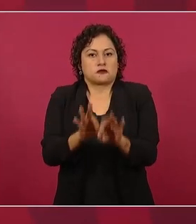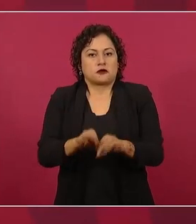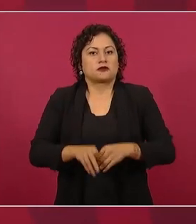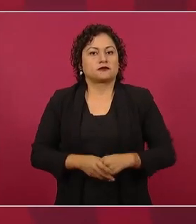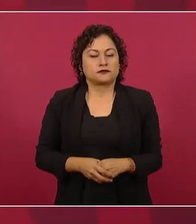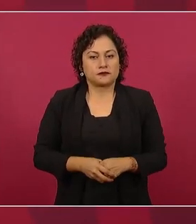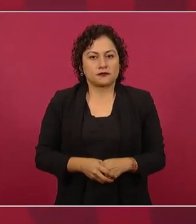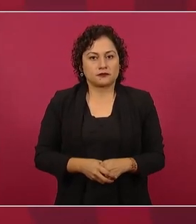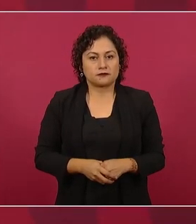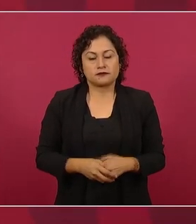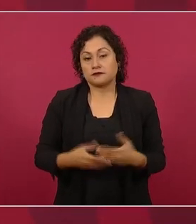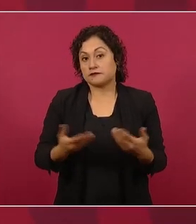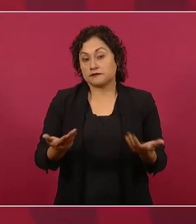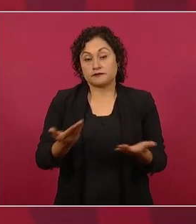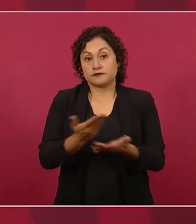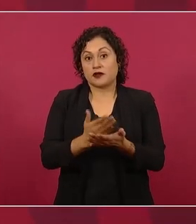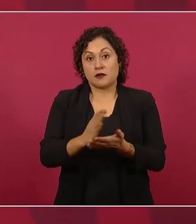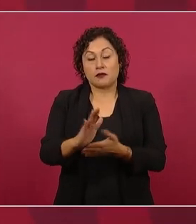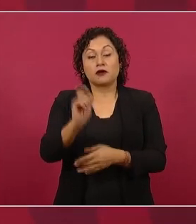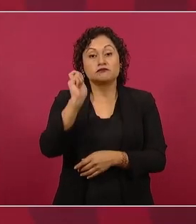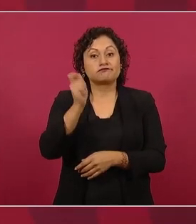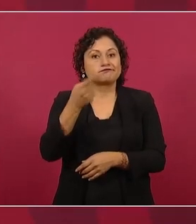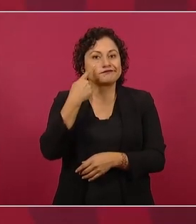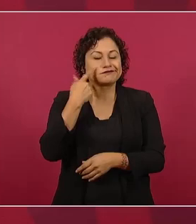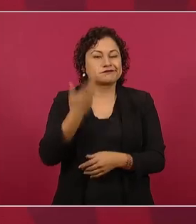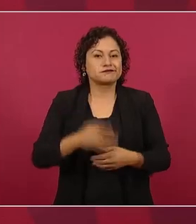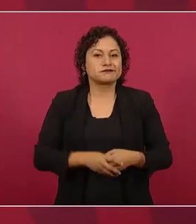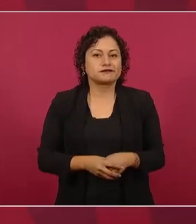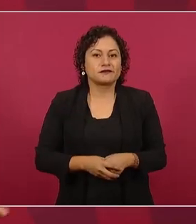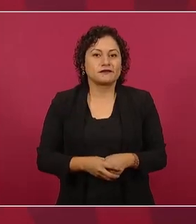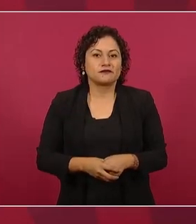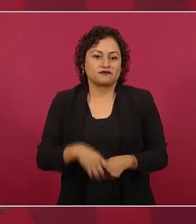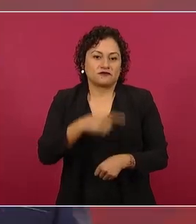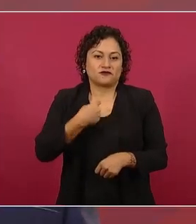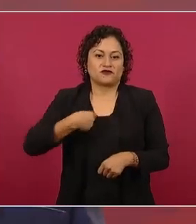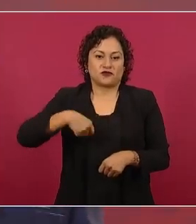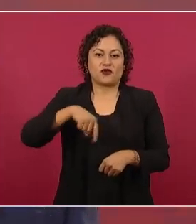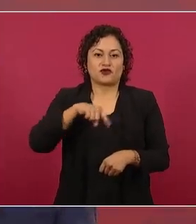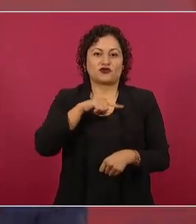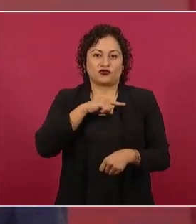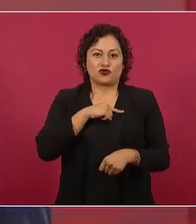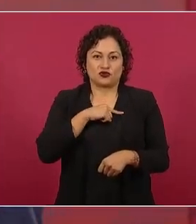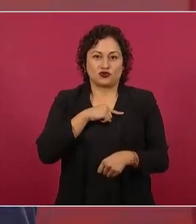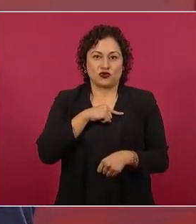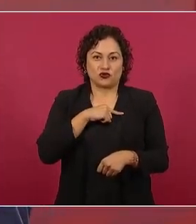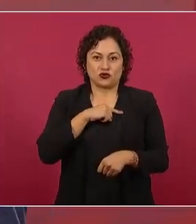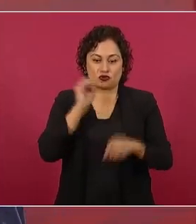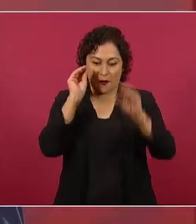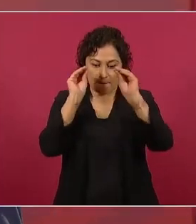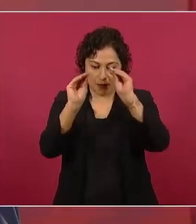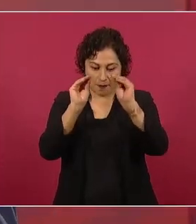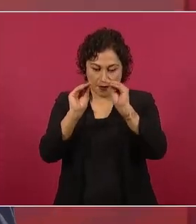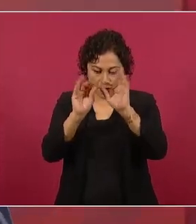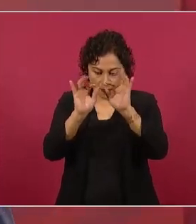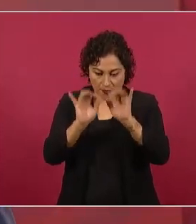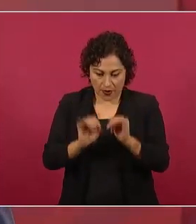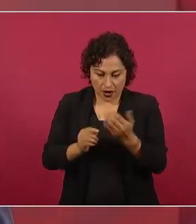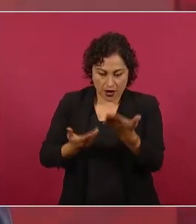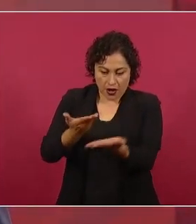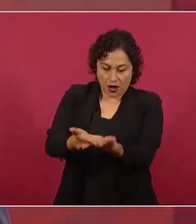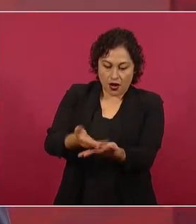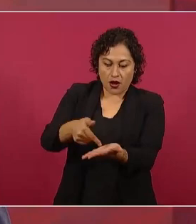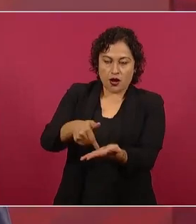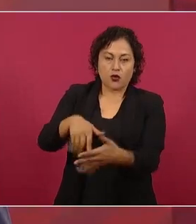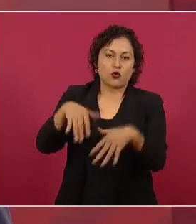Además, por si fuese poco, nos vamos a ahorrar más de 20 mil millones de pesos,